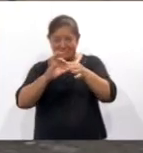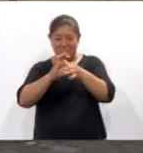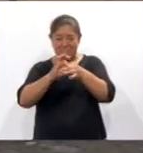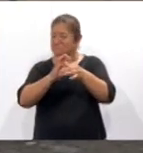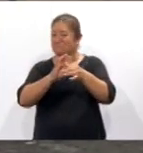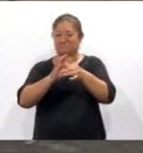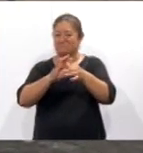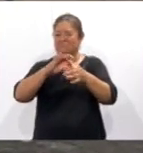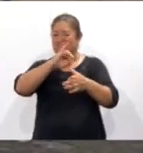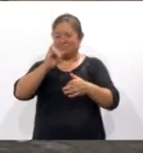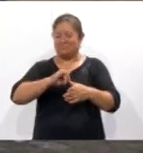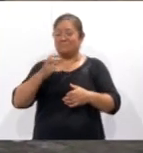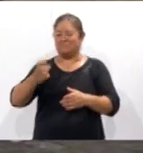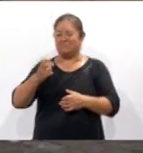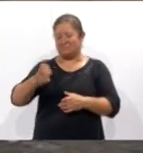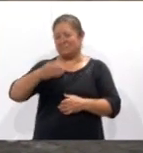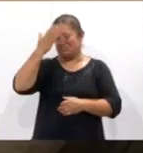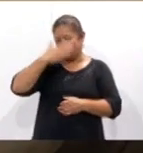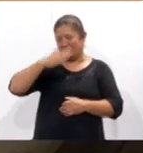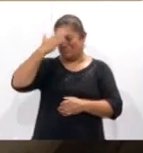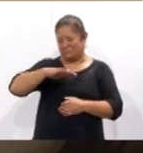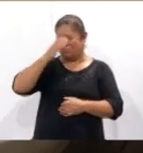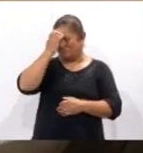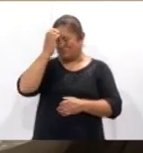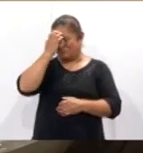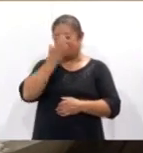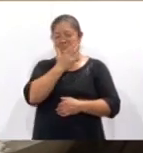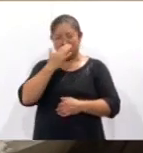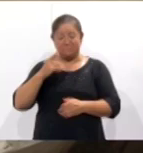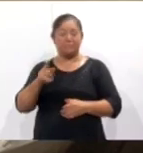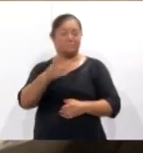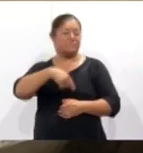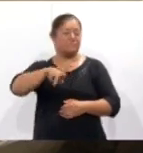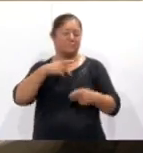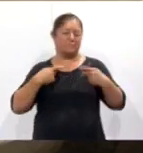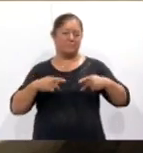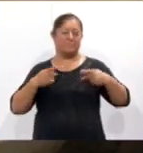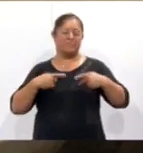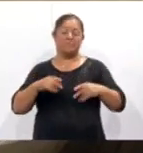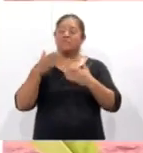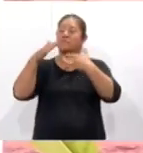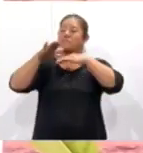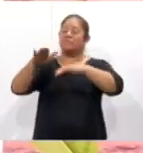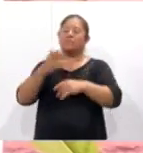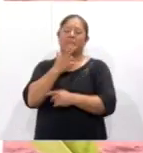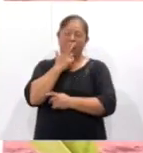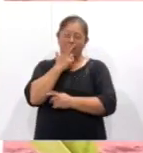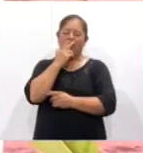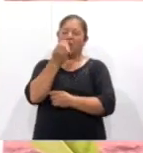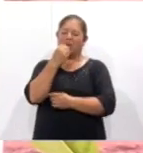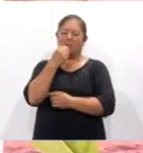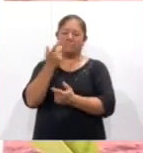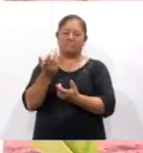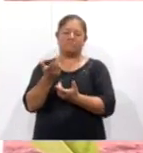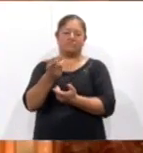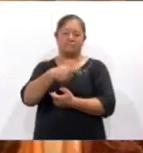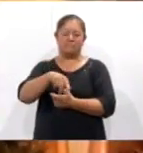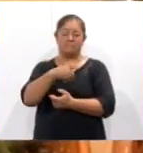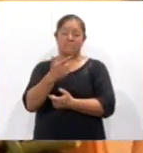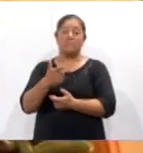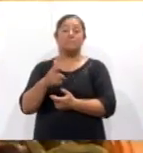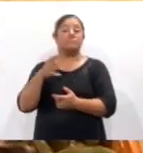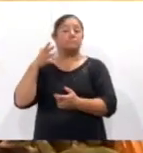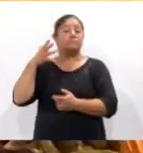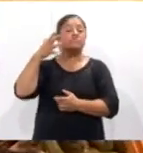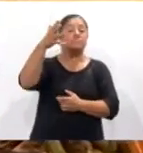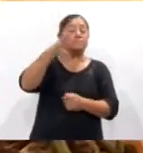Una amplia disertación con la participación de las y los asistentes sobre la riqueza culinaria, sus alcances y funciones en la sociedad,